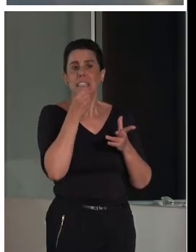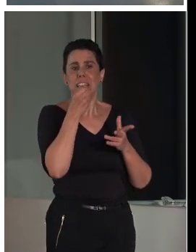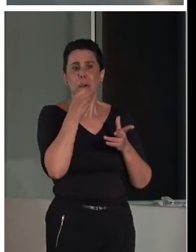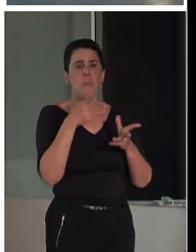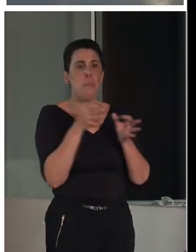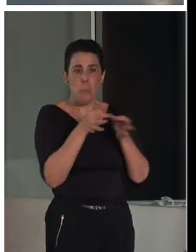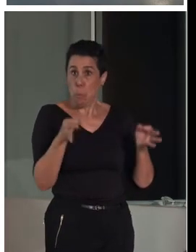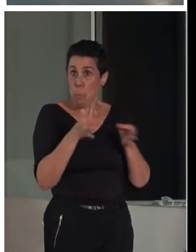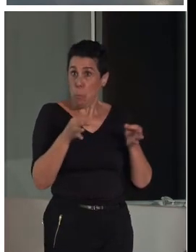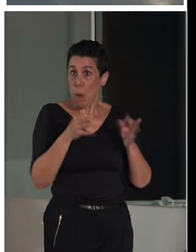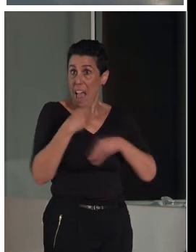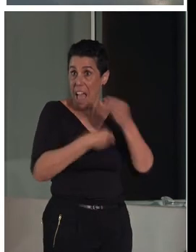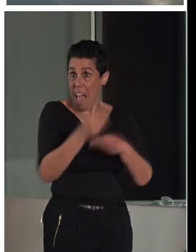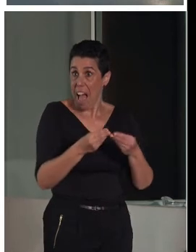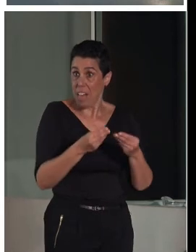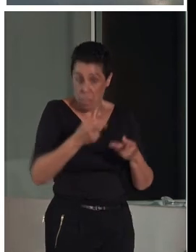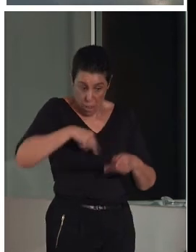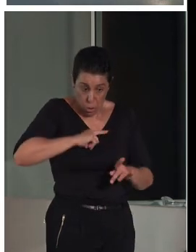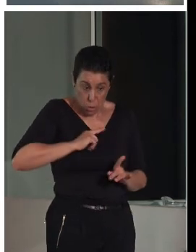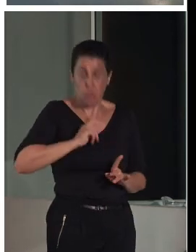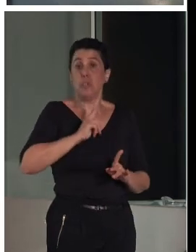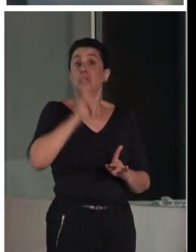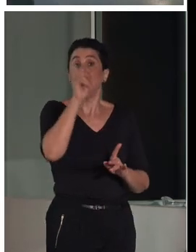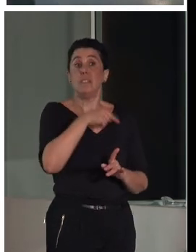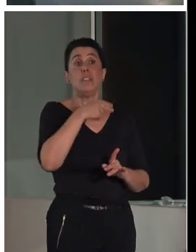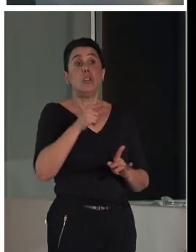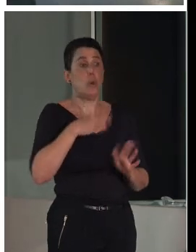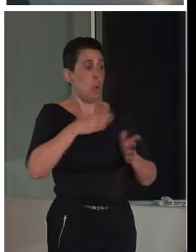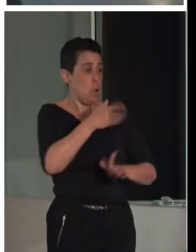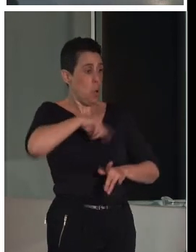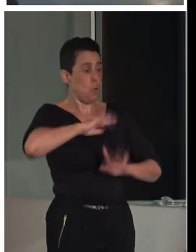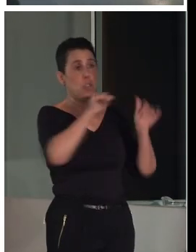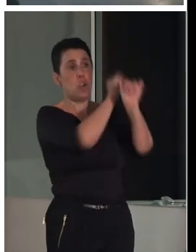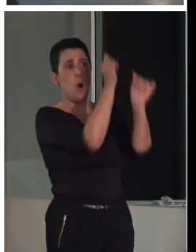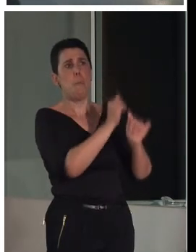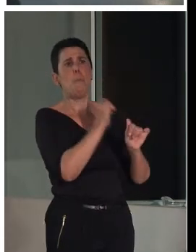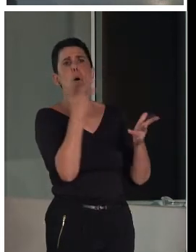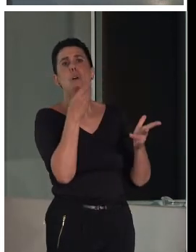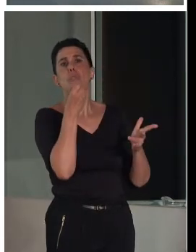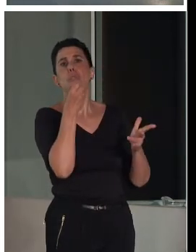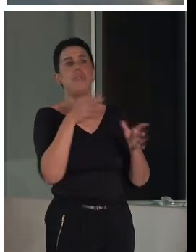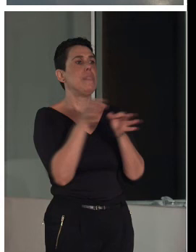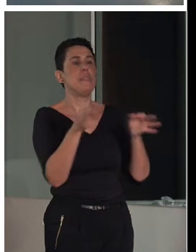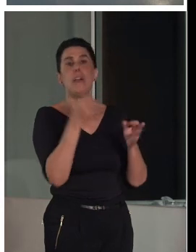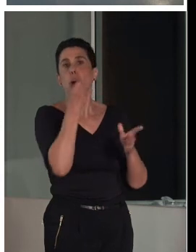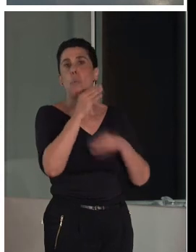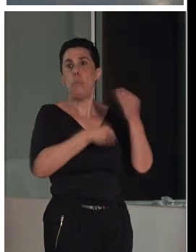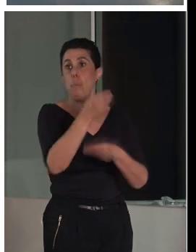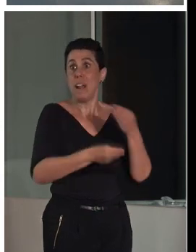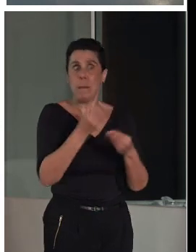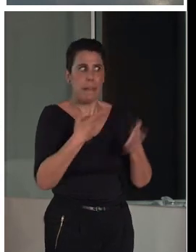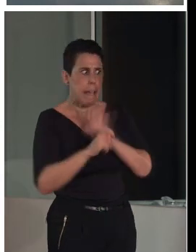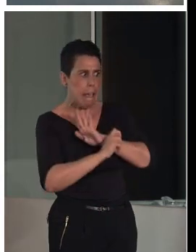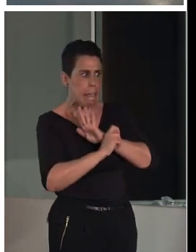empezado todavía. Nuestro modelo de buenas prácticas es igual pensar que estamos trabajando en la estrategia y estamos pensando